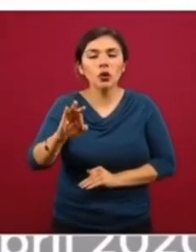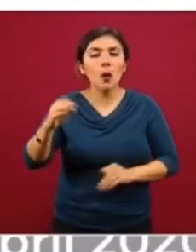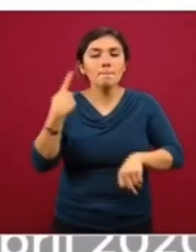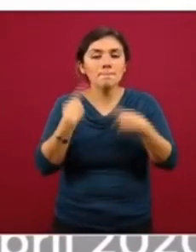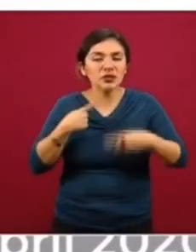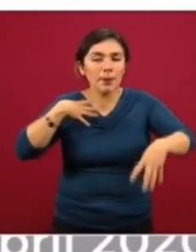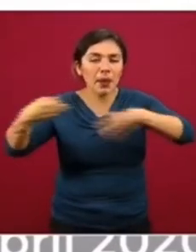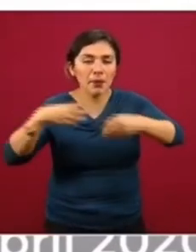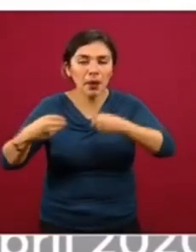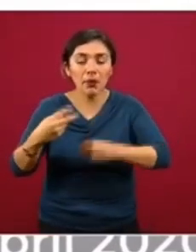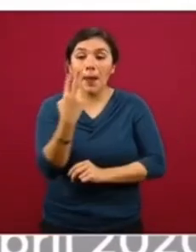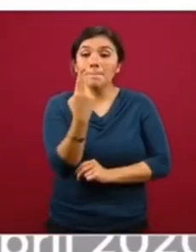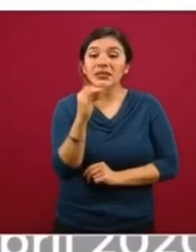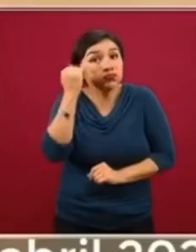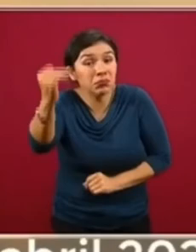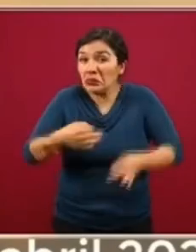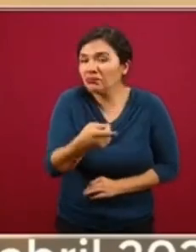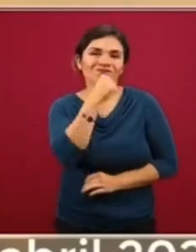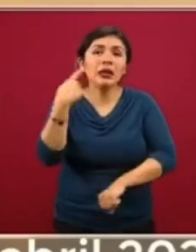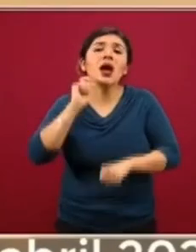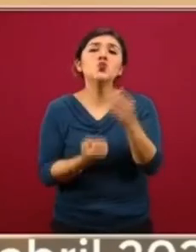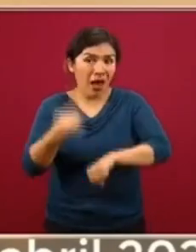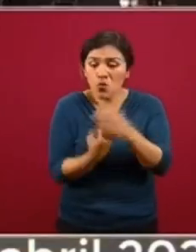ciento de los casos esperados el 25 de junio.